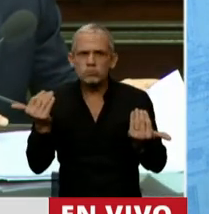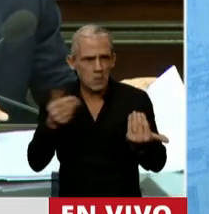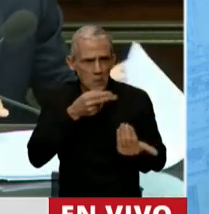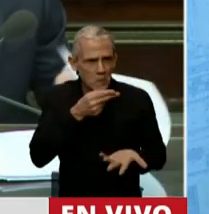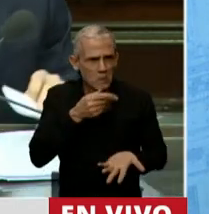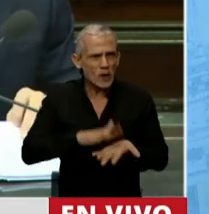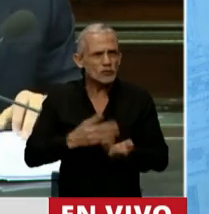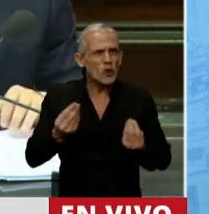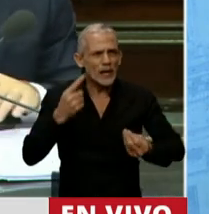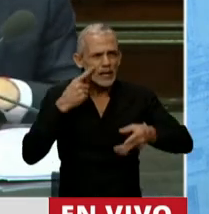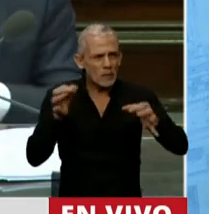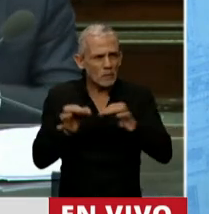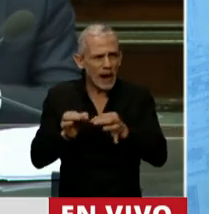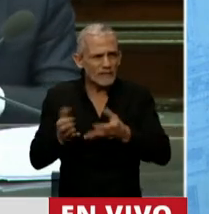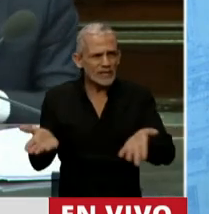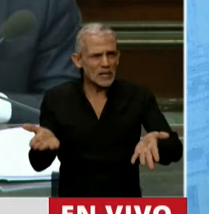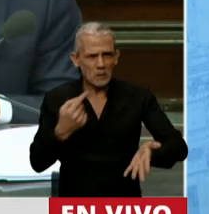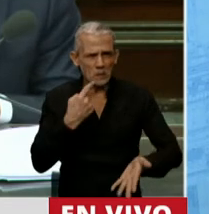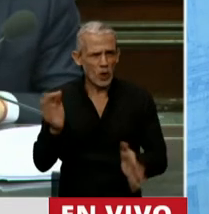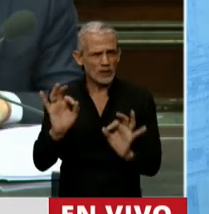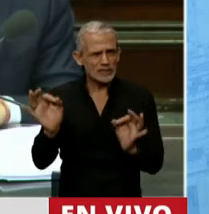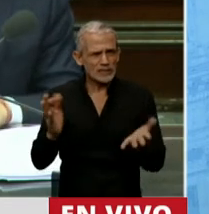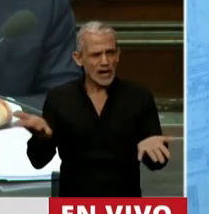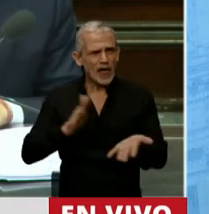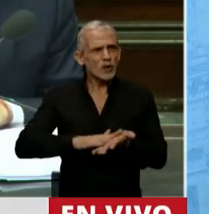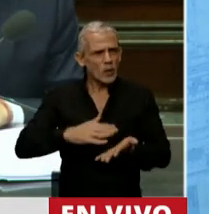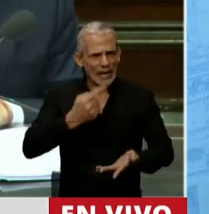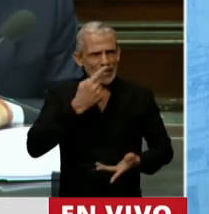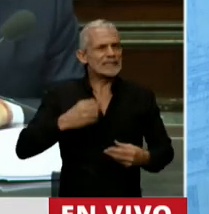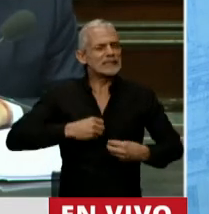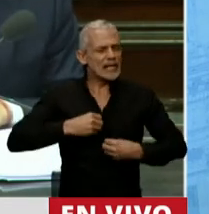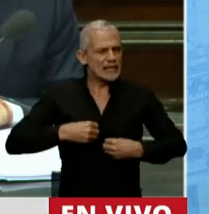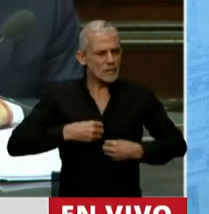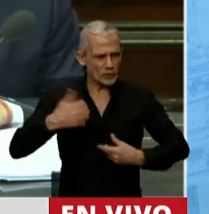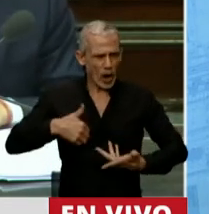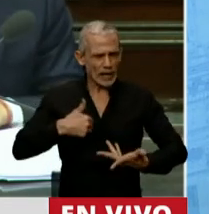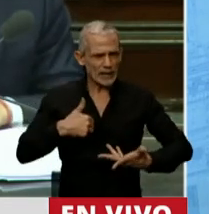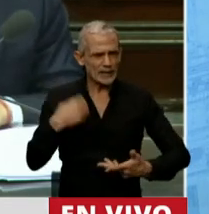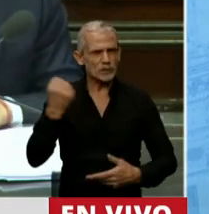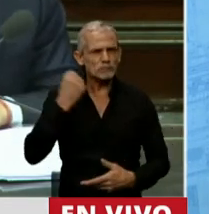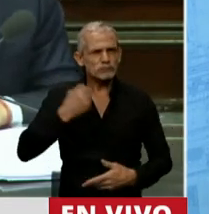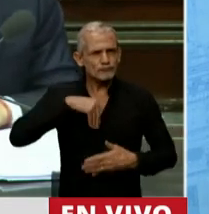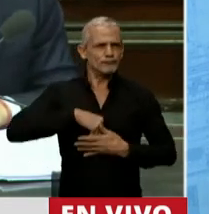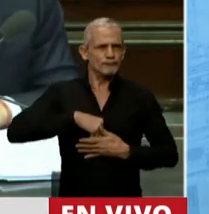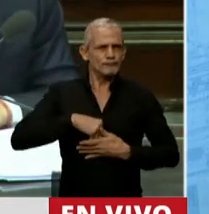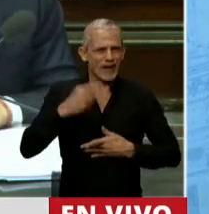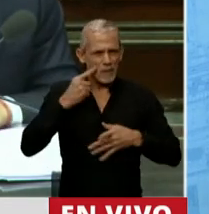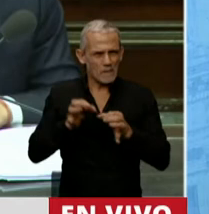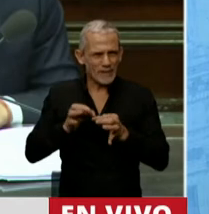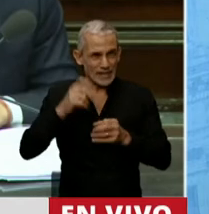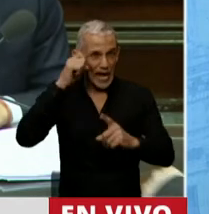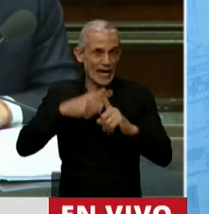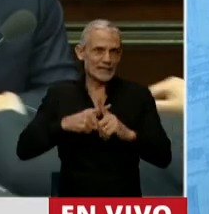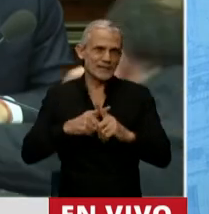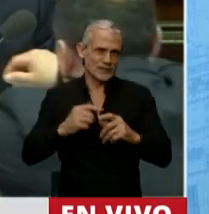plantear esta cuestión tan cara a los sentimientos de los argentinos y de los veteranos de